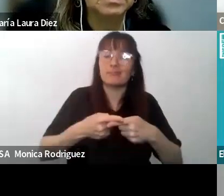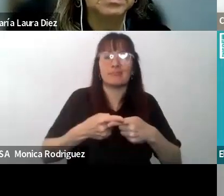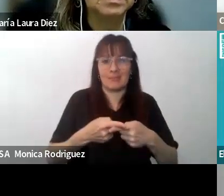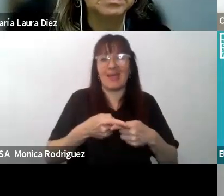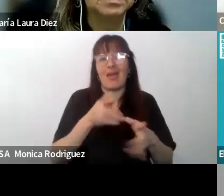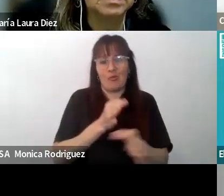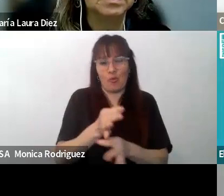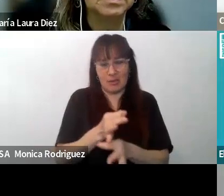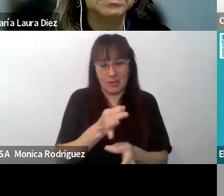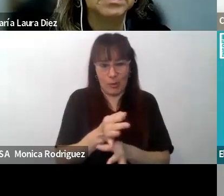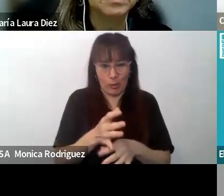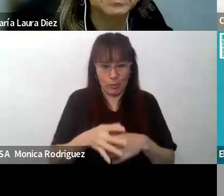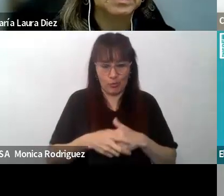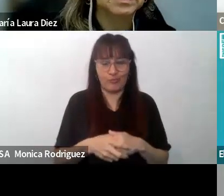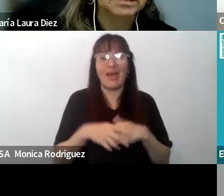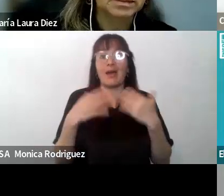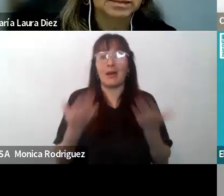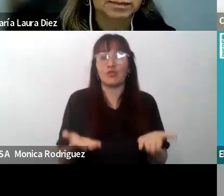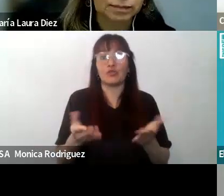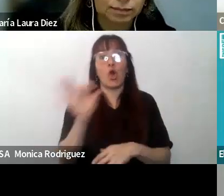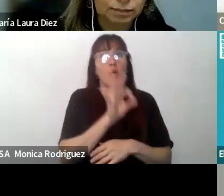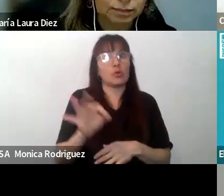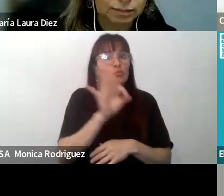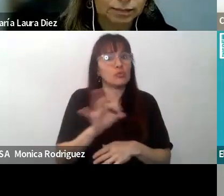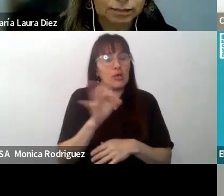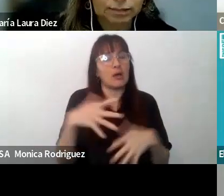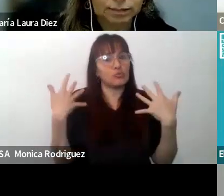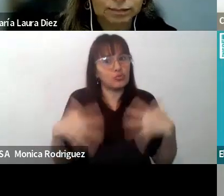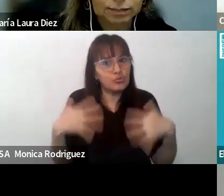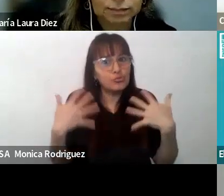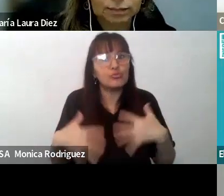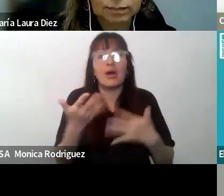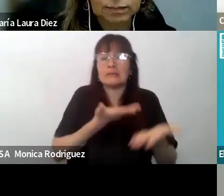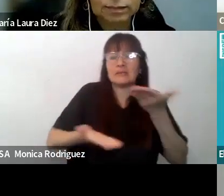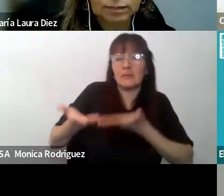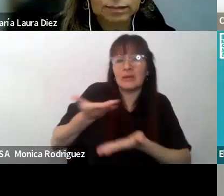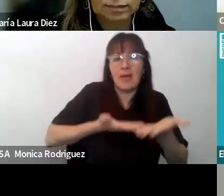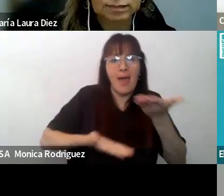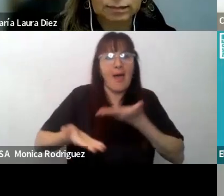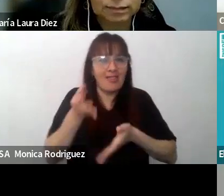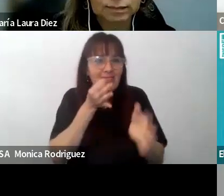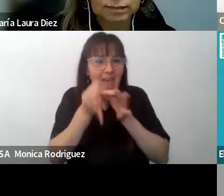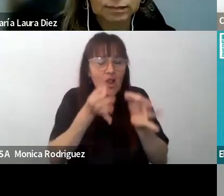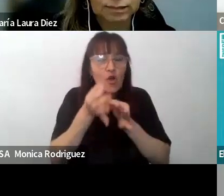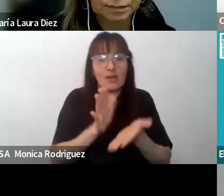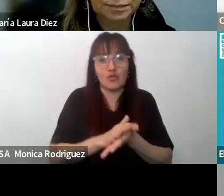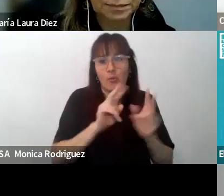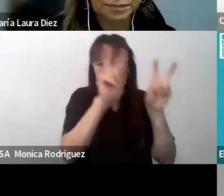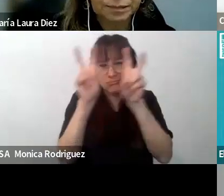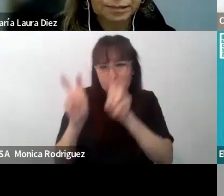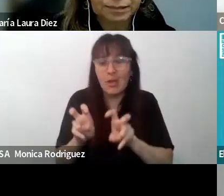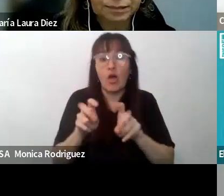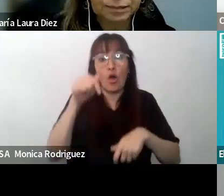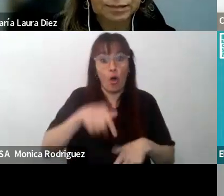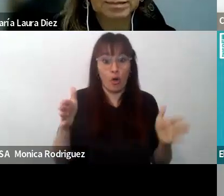Y, entonces, es una gran oportunidad poder intercambiar y dialogar sobre estos temas hoy juntos y